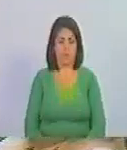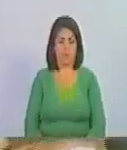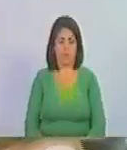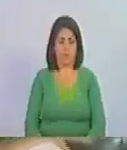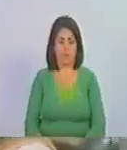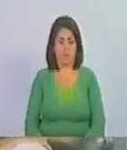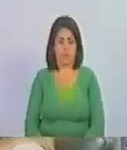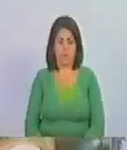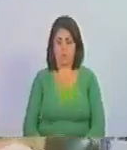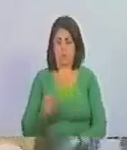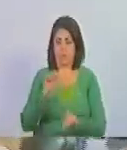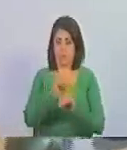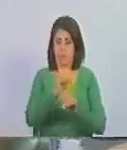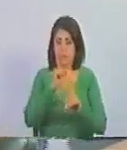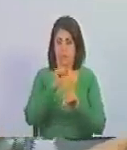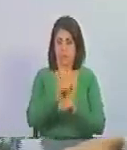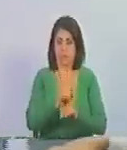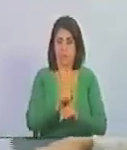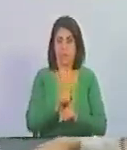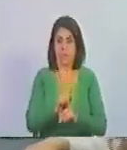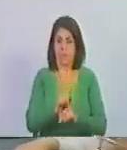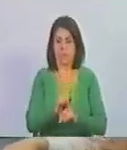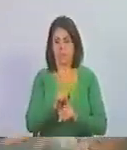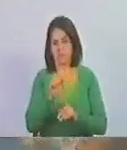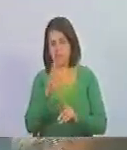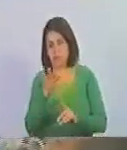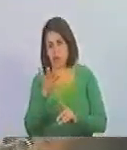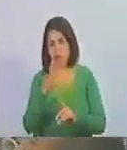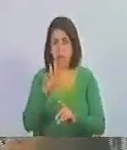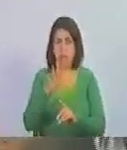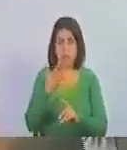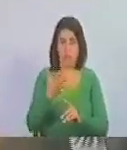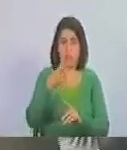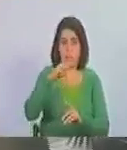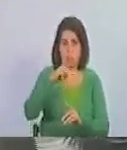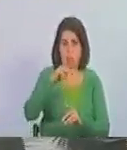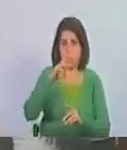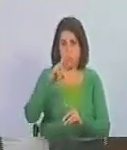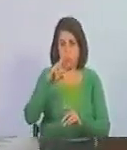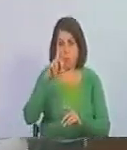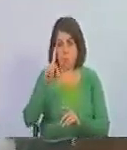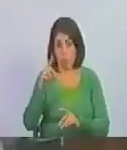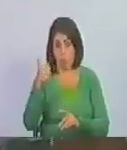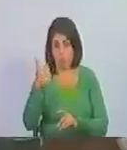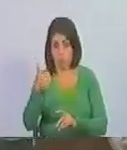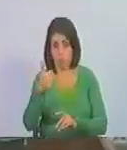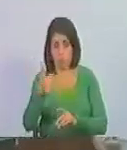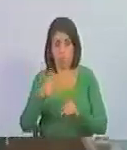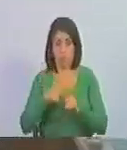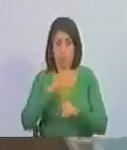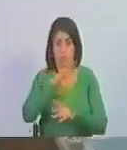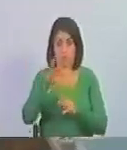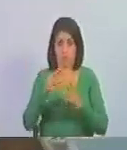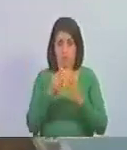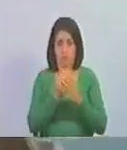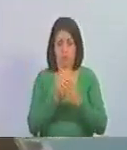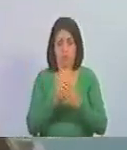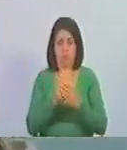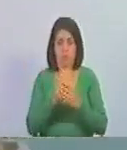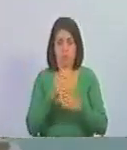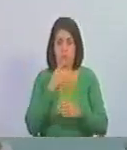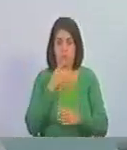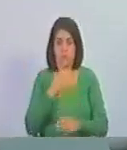que luchan por una botella medio vacía llamada Muz llamada Muz